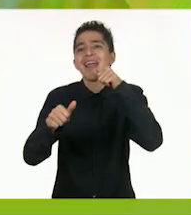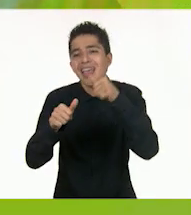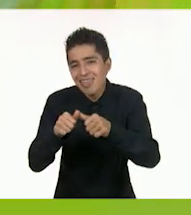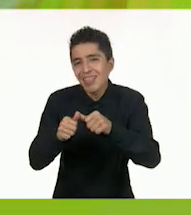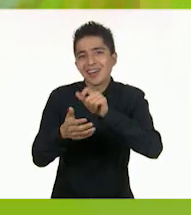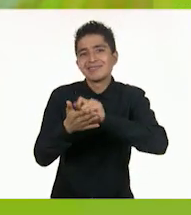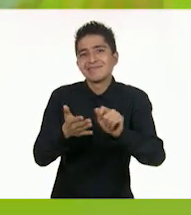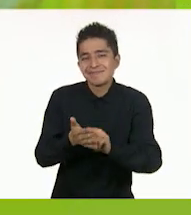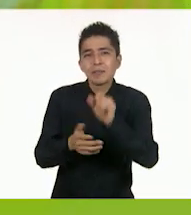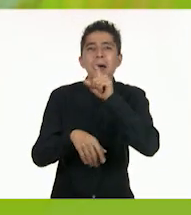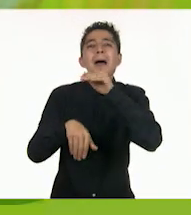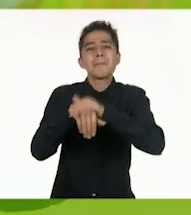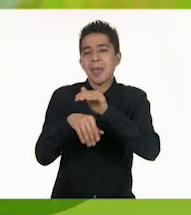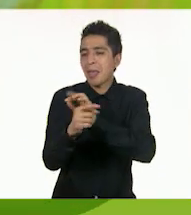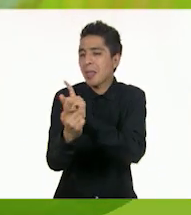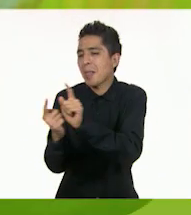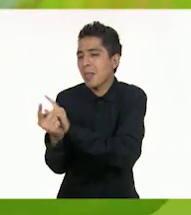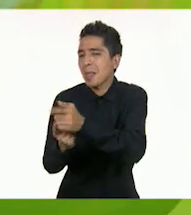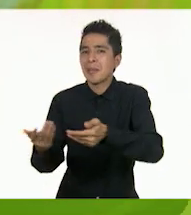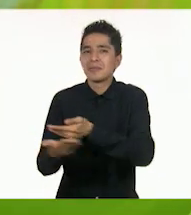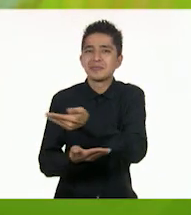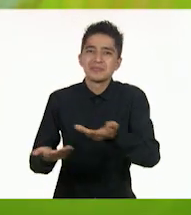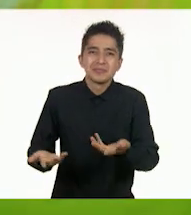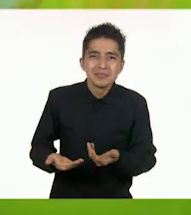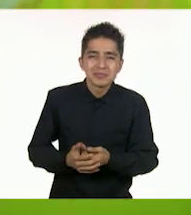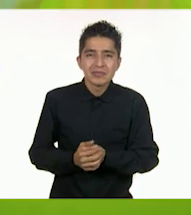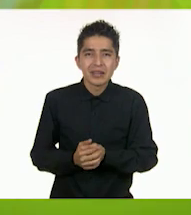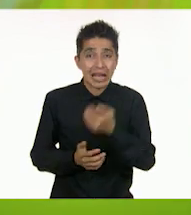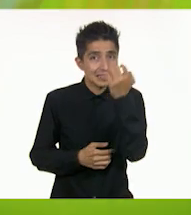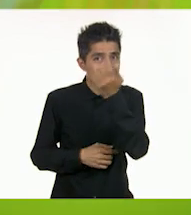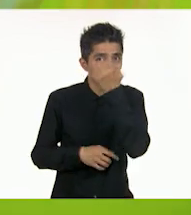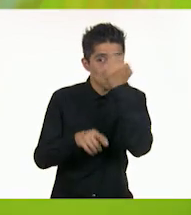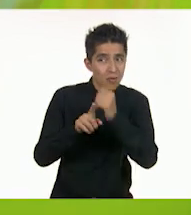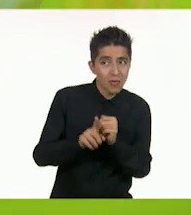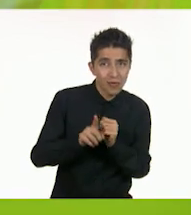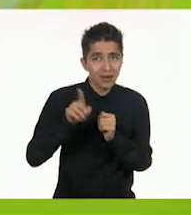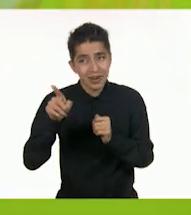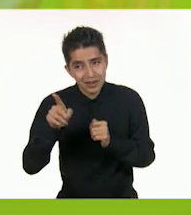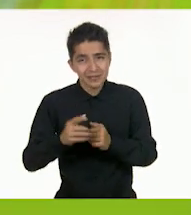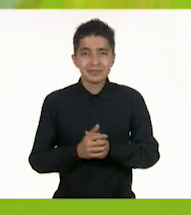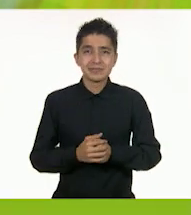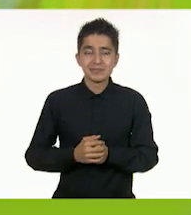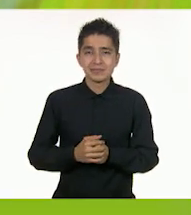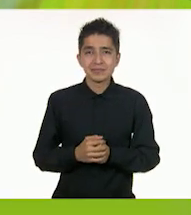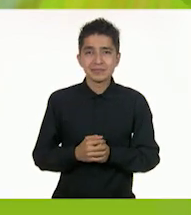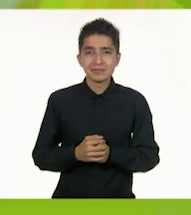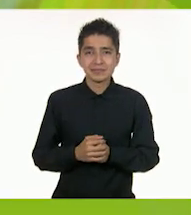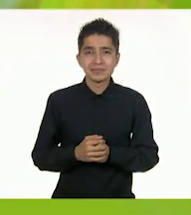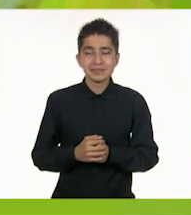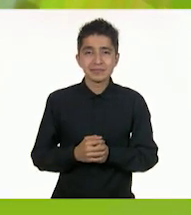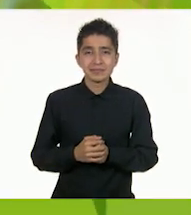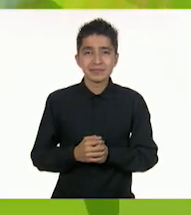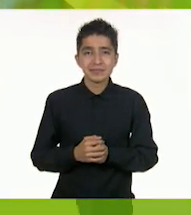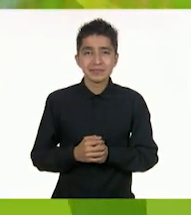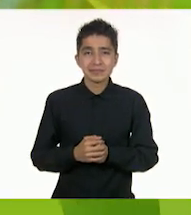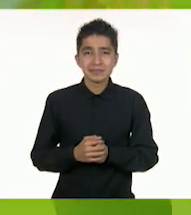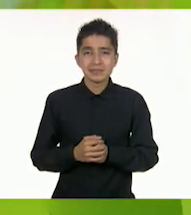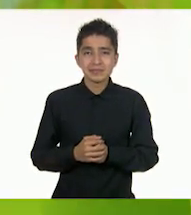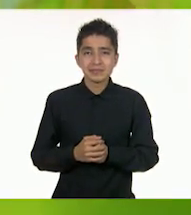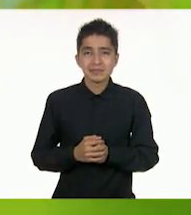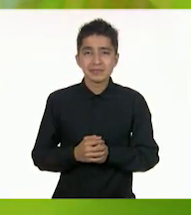Y para ser amigos en la escuela. Y para que la